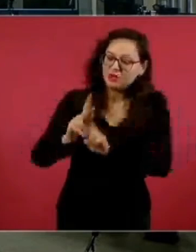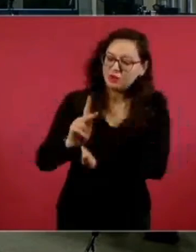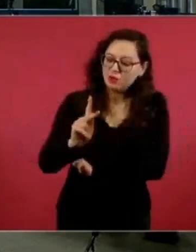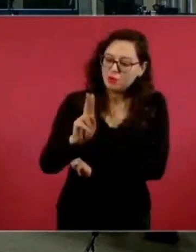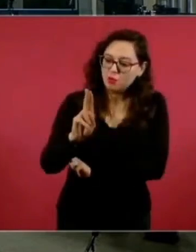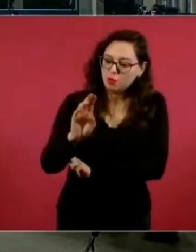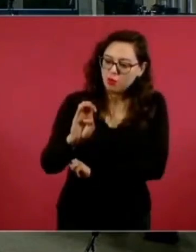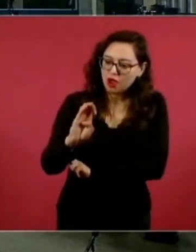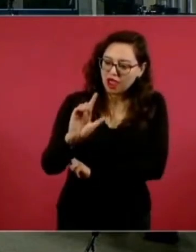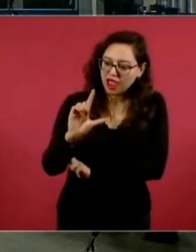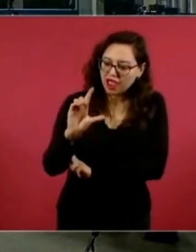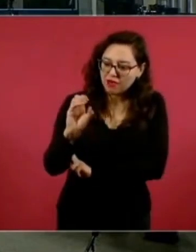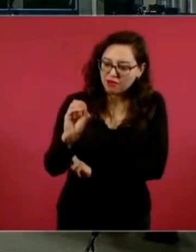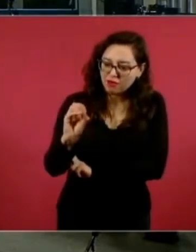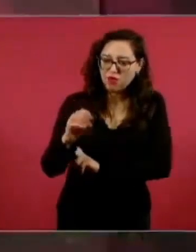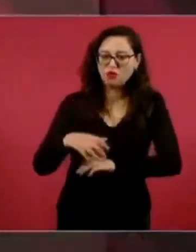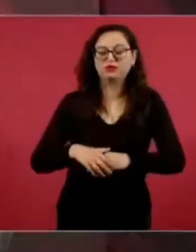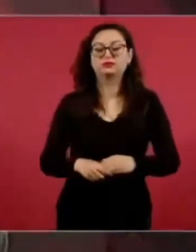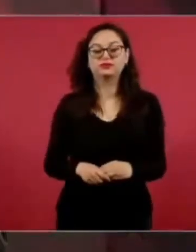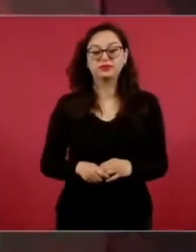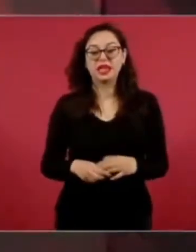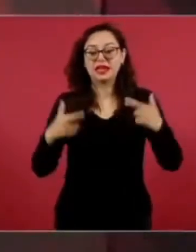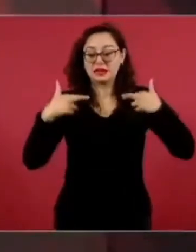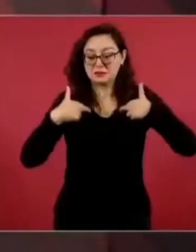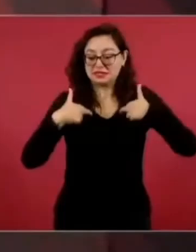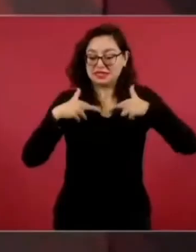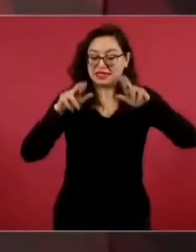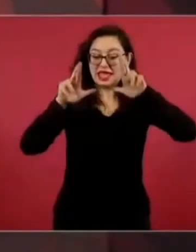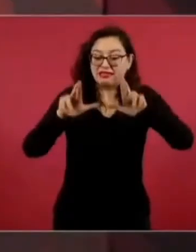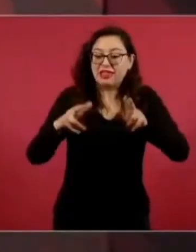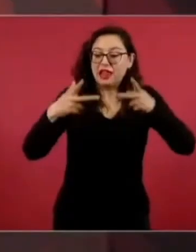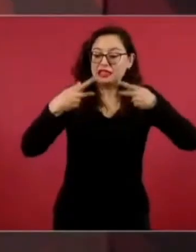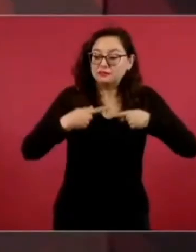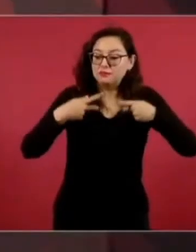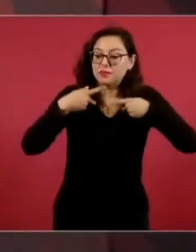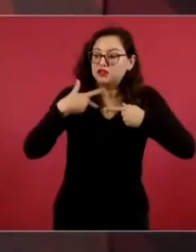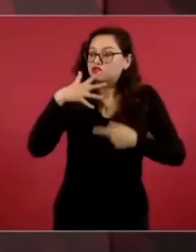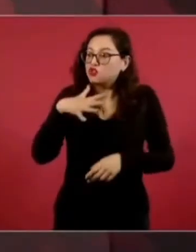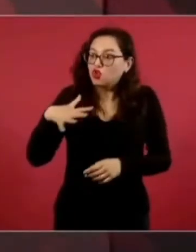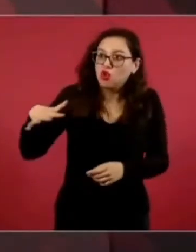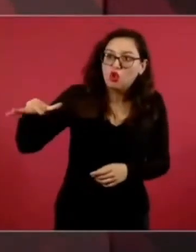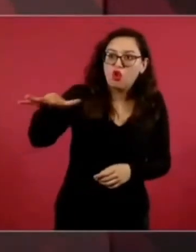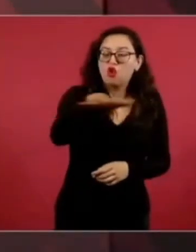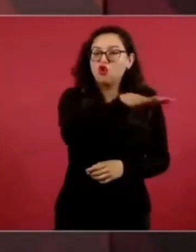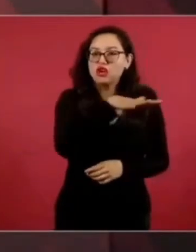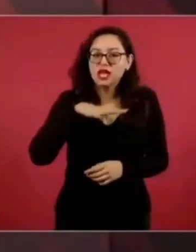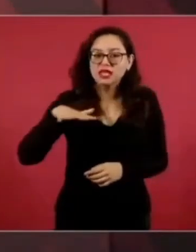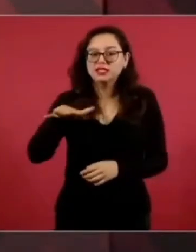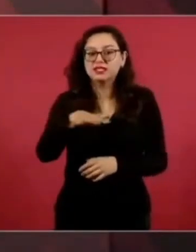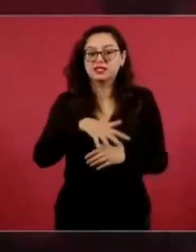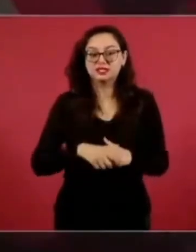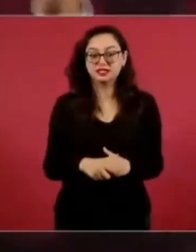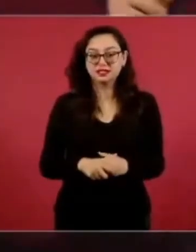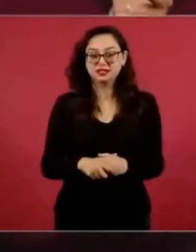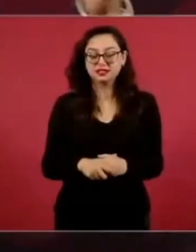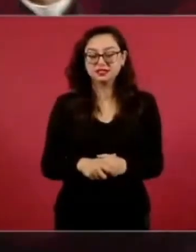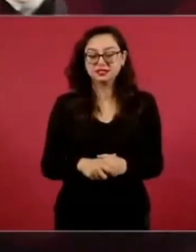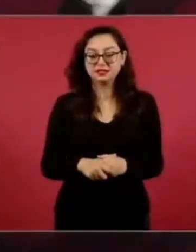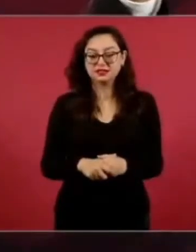un diputado es representante popular, tiene que